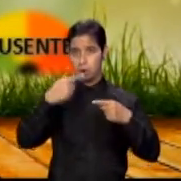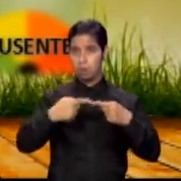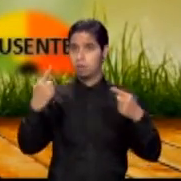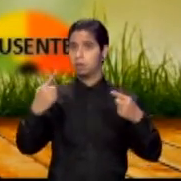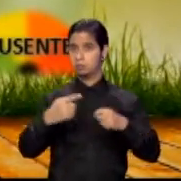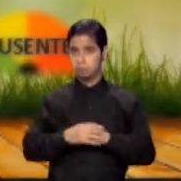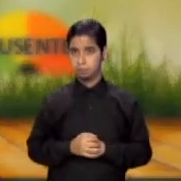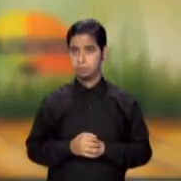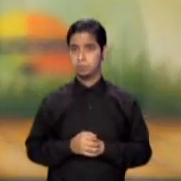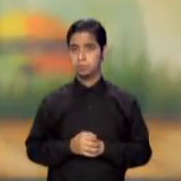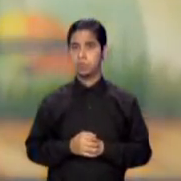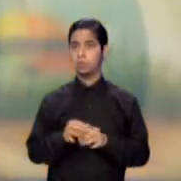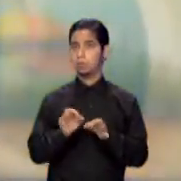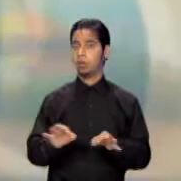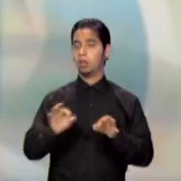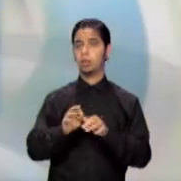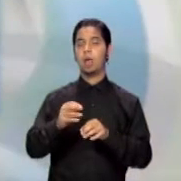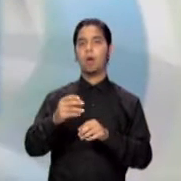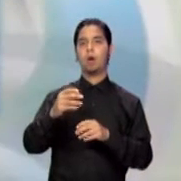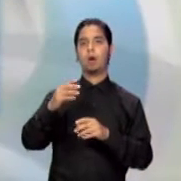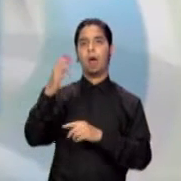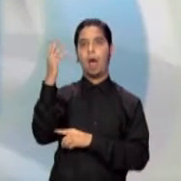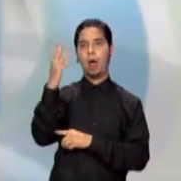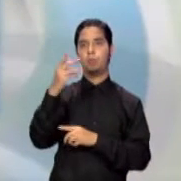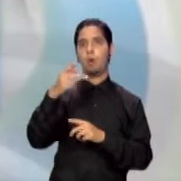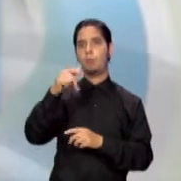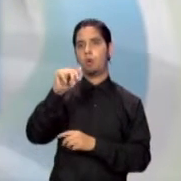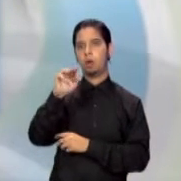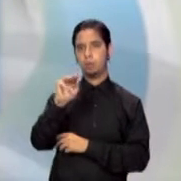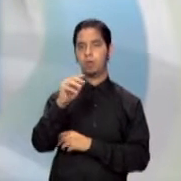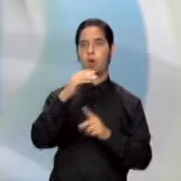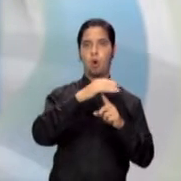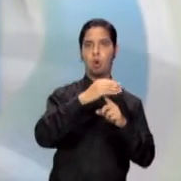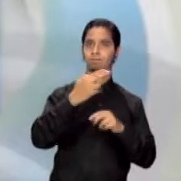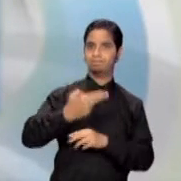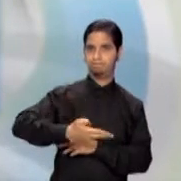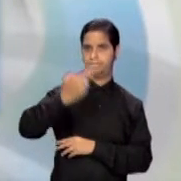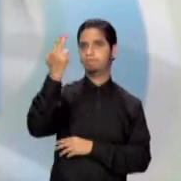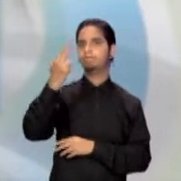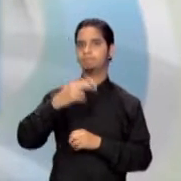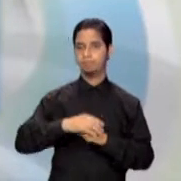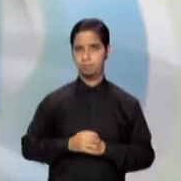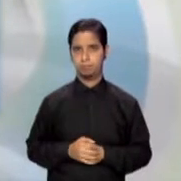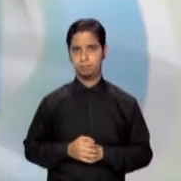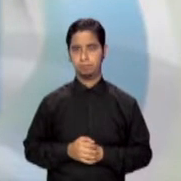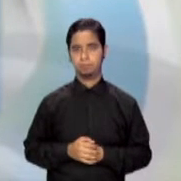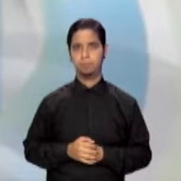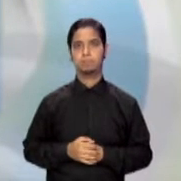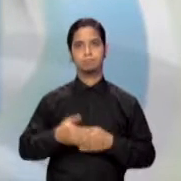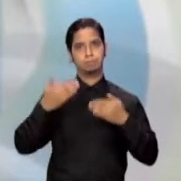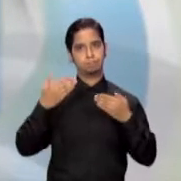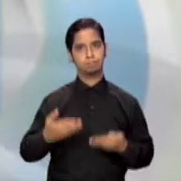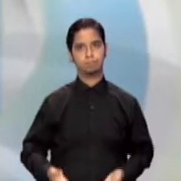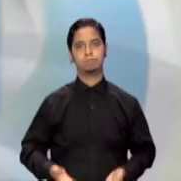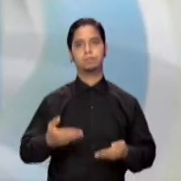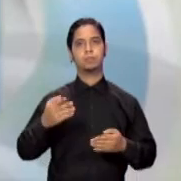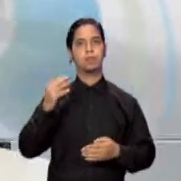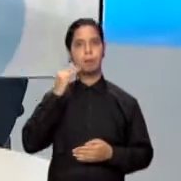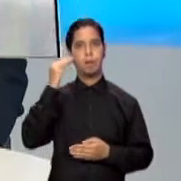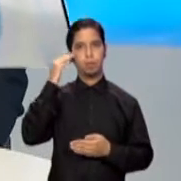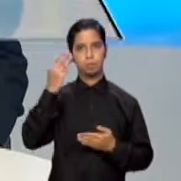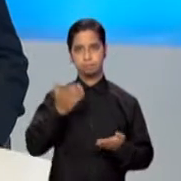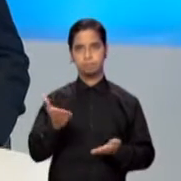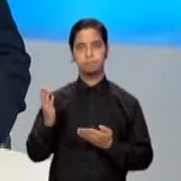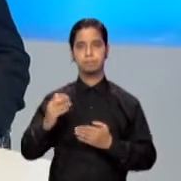altos, esos niveles de polen de árbol y esporas de hongos. Esto fue todo de mi parte. Les informo Rosa María Vargas Martes de su laboratorio de comunicaciones